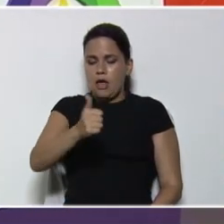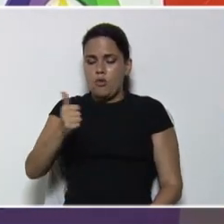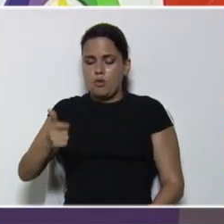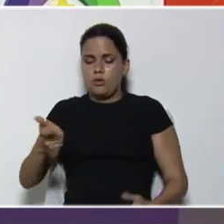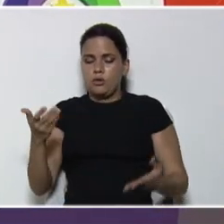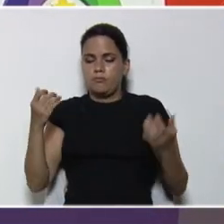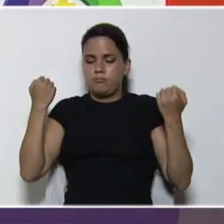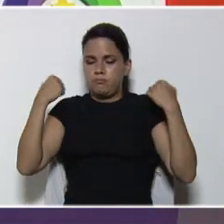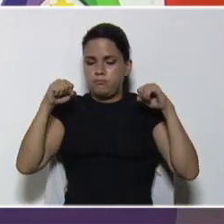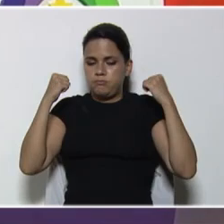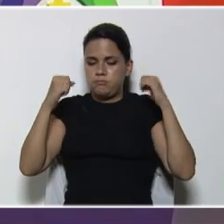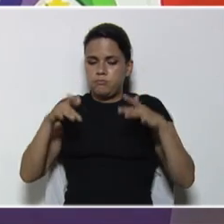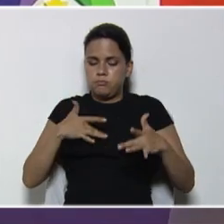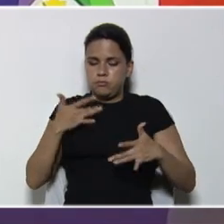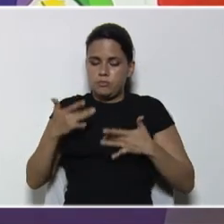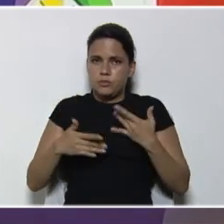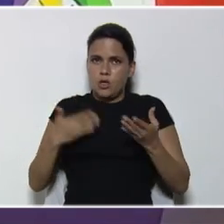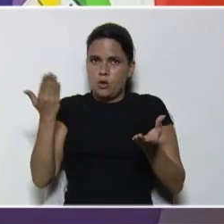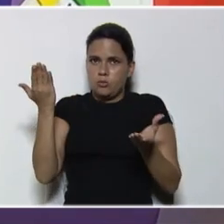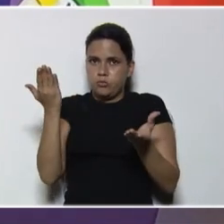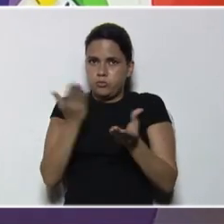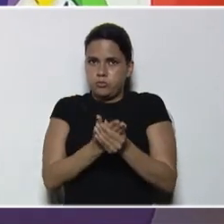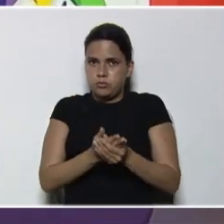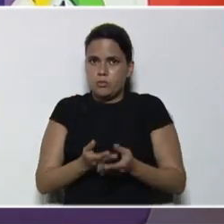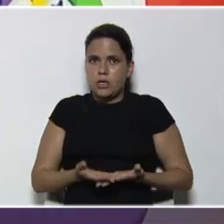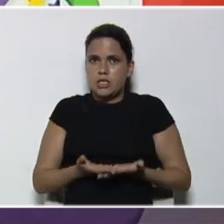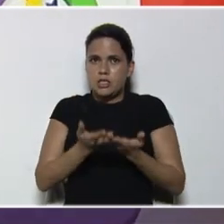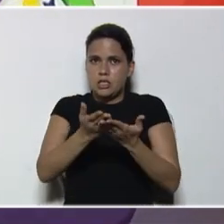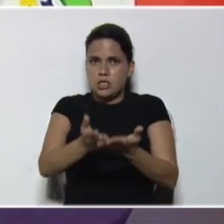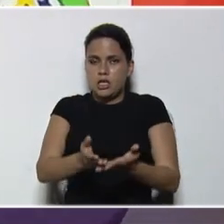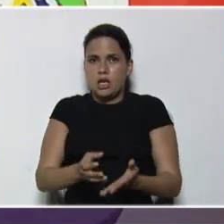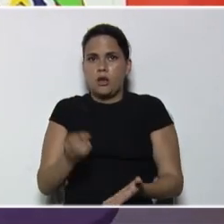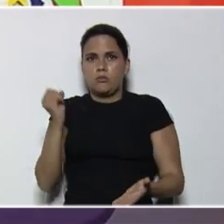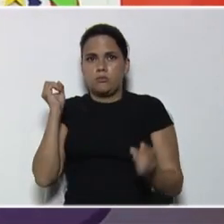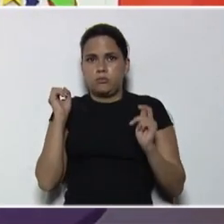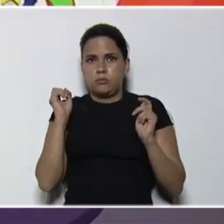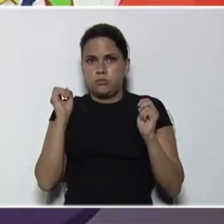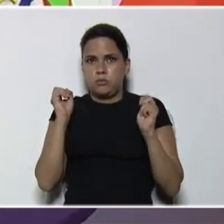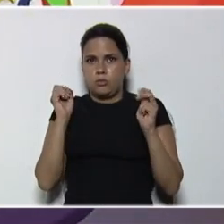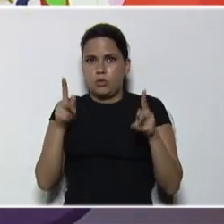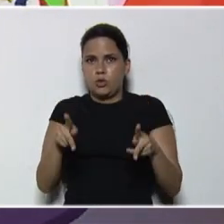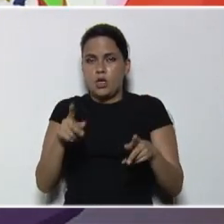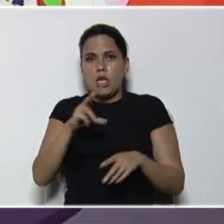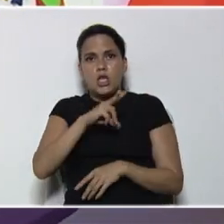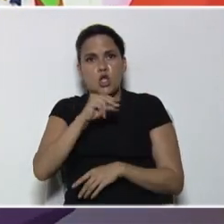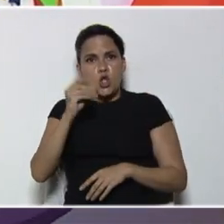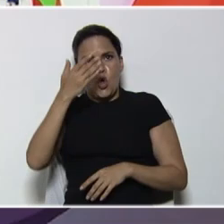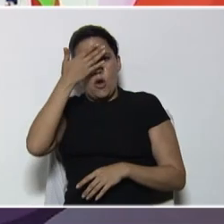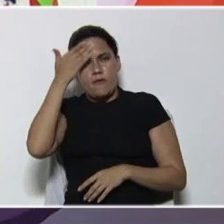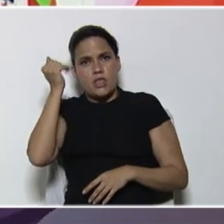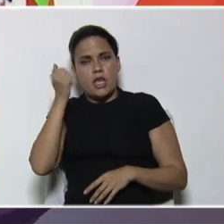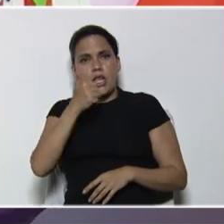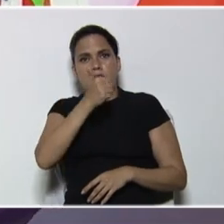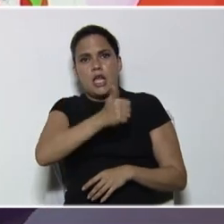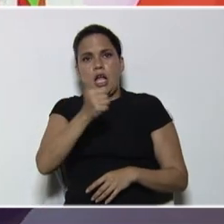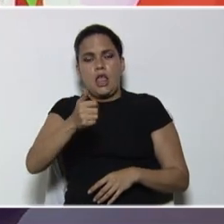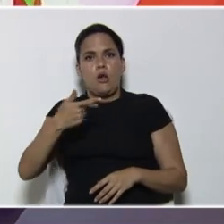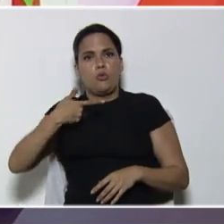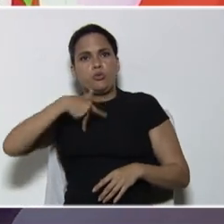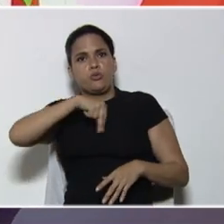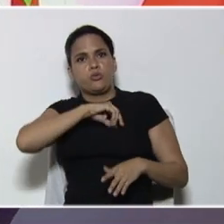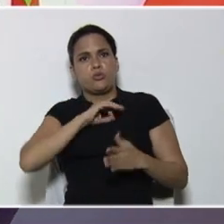actividades, en el portafolio, para ser entregados, en su oportunidad, y no olvidar, que cada uno, de nuestros